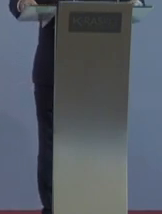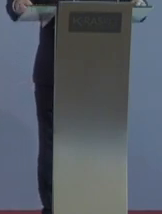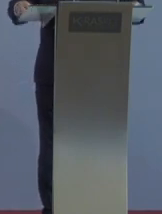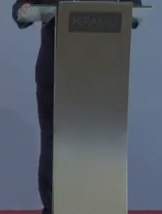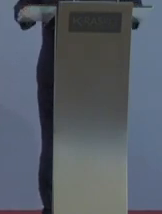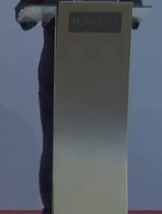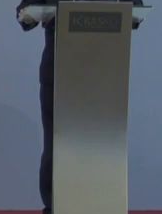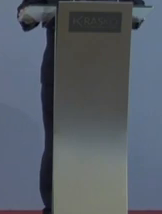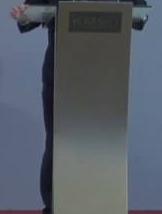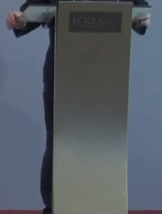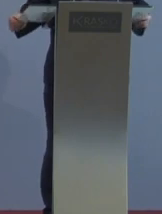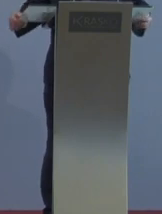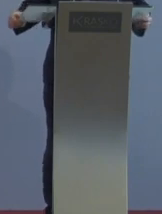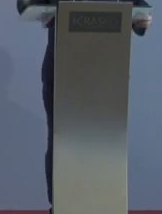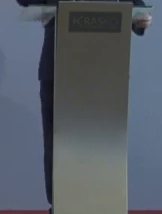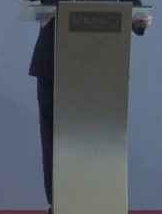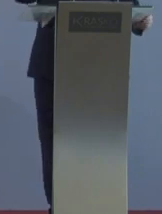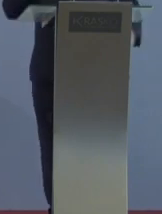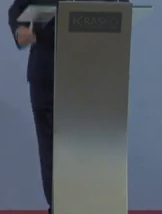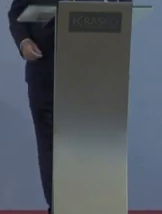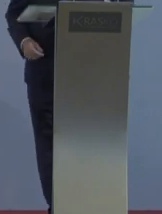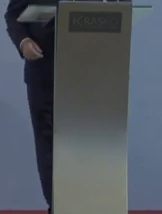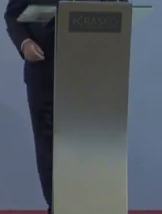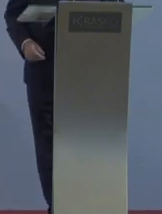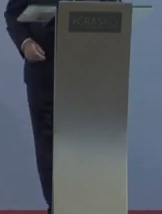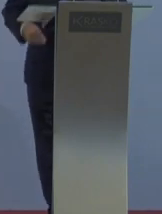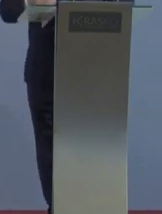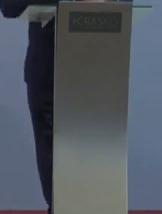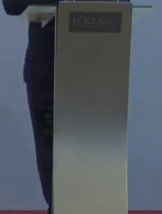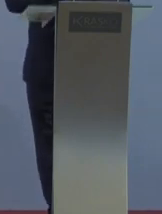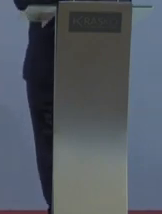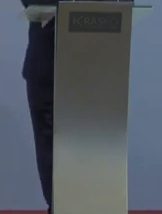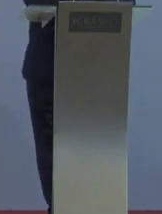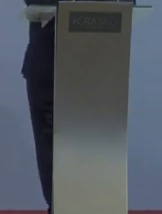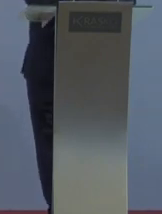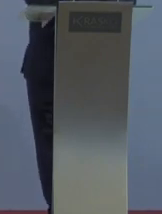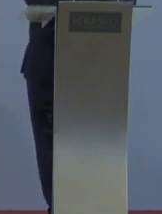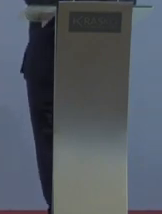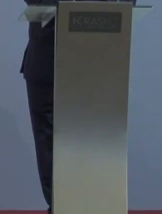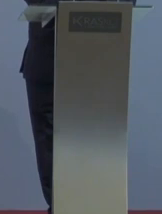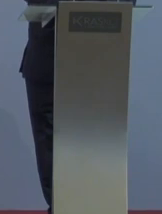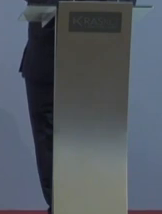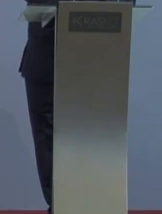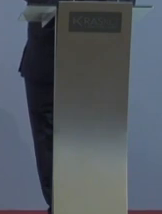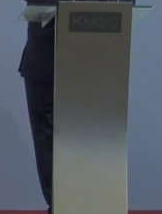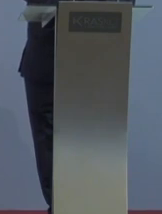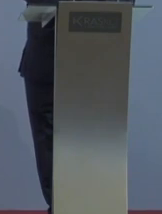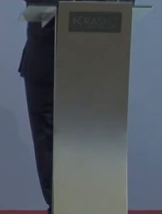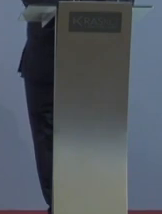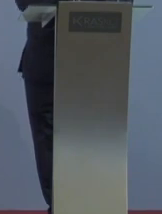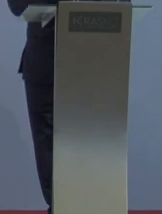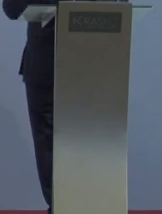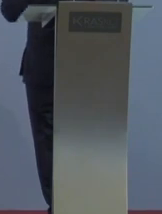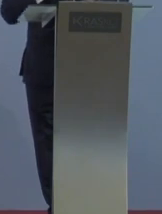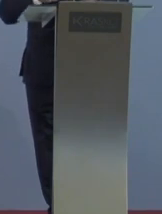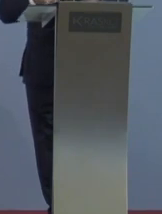Salamanca, en el ámbito de la investigación oncológica. Tiene la palabra el doctor don Mariano Barbacid, presidente